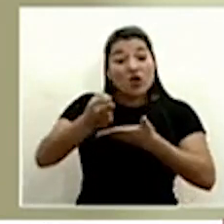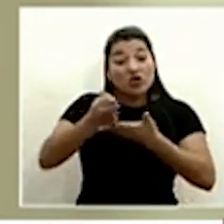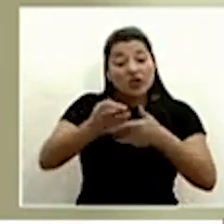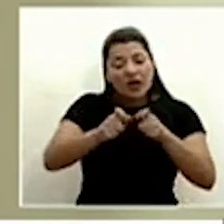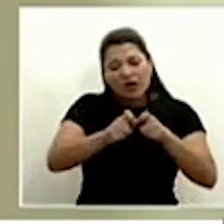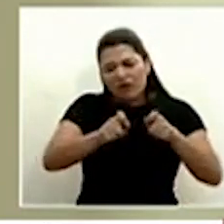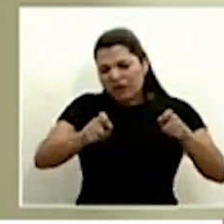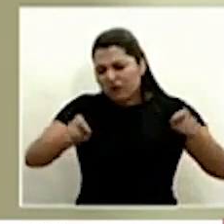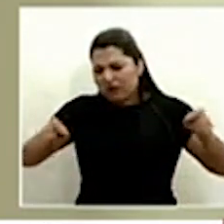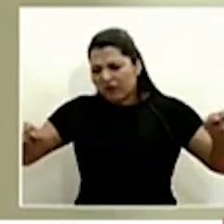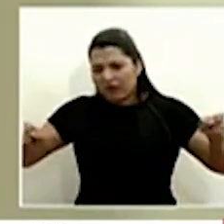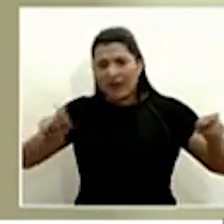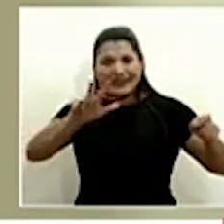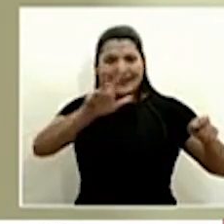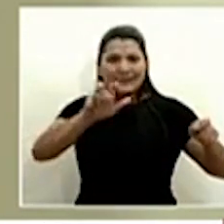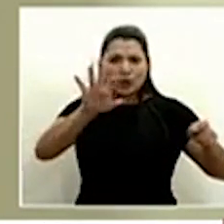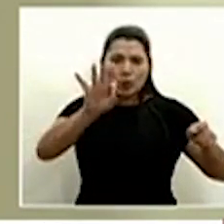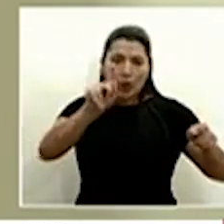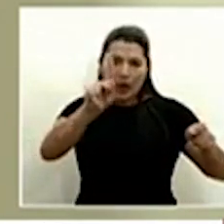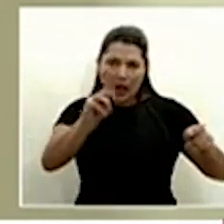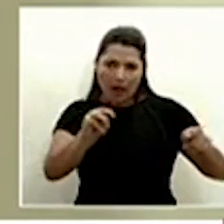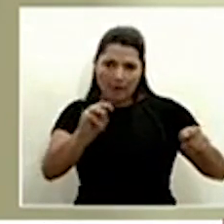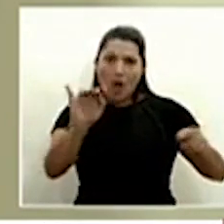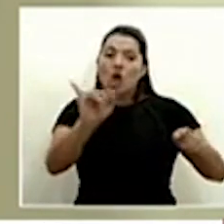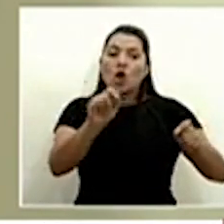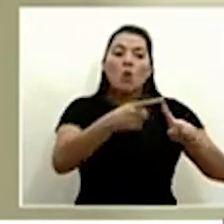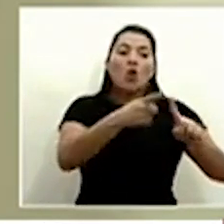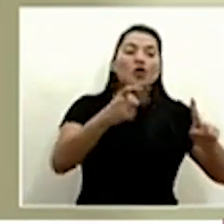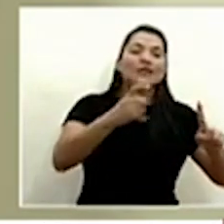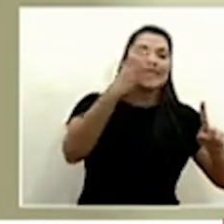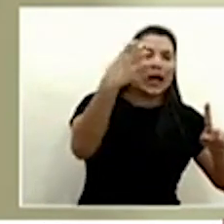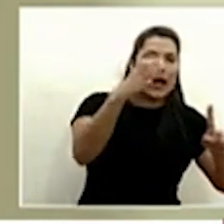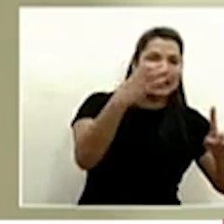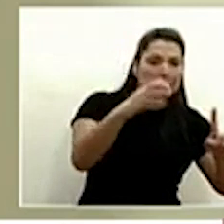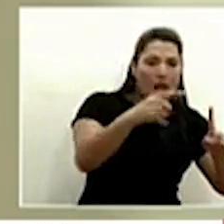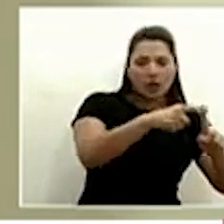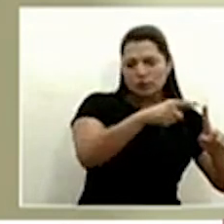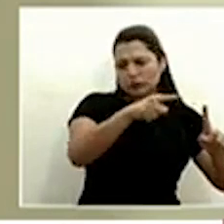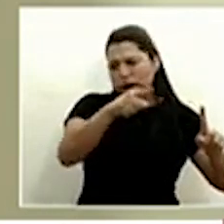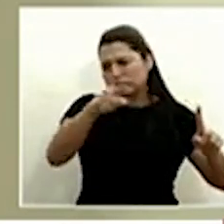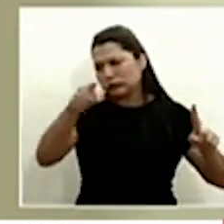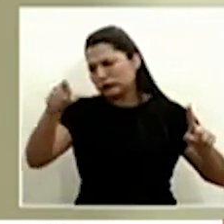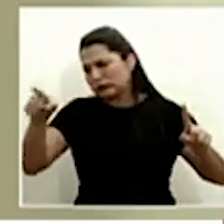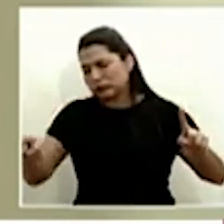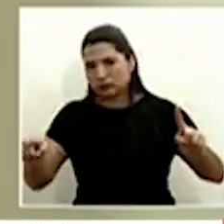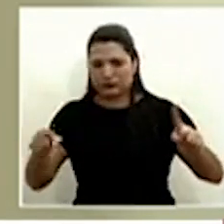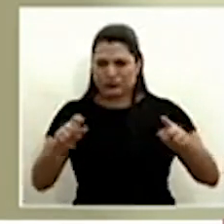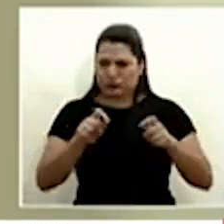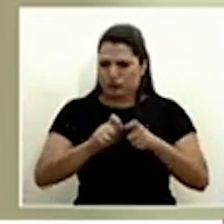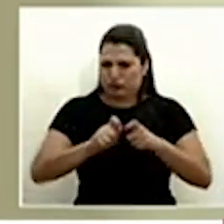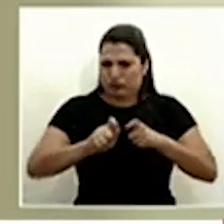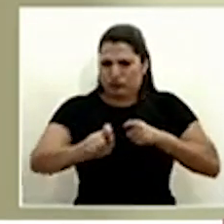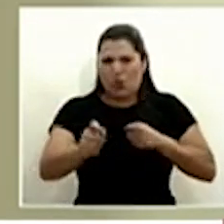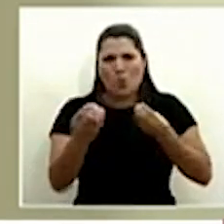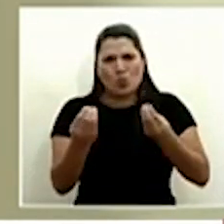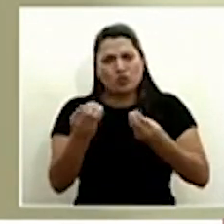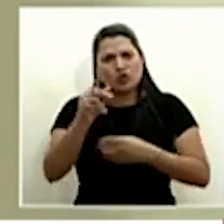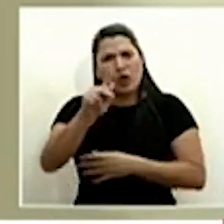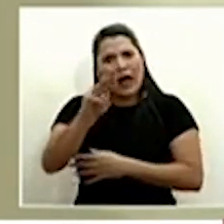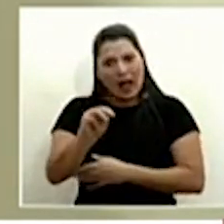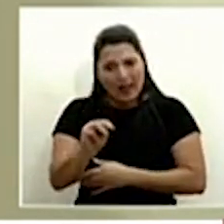es como ir del centro de Cartago al sector de fronterizo, es muy extenso, con una gran diversidad de